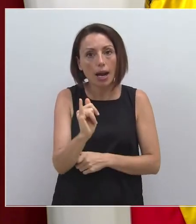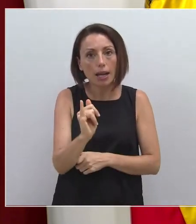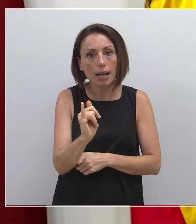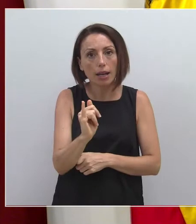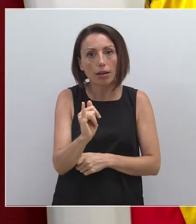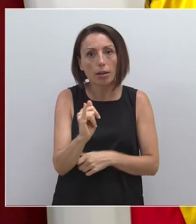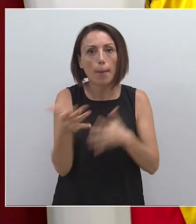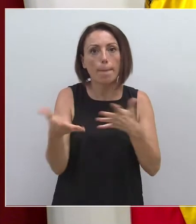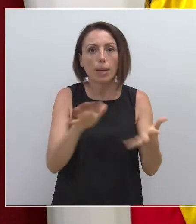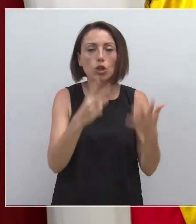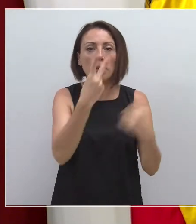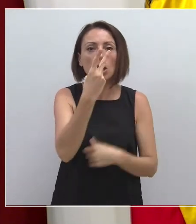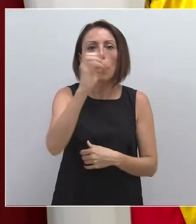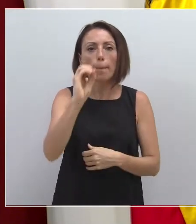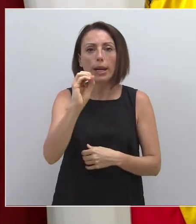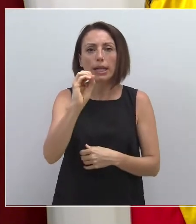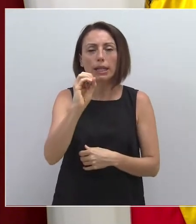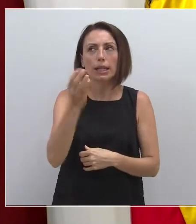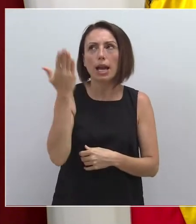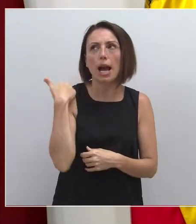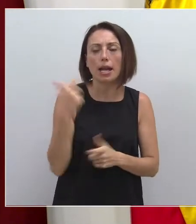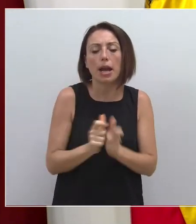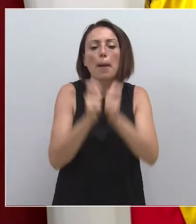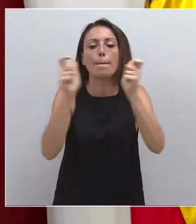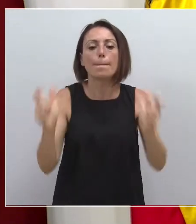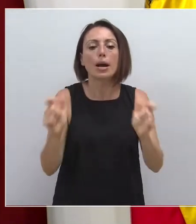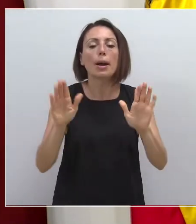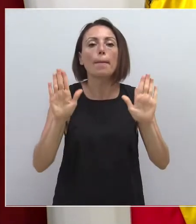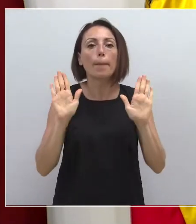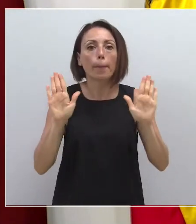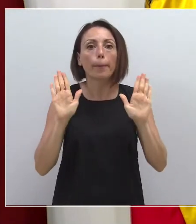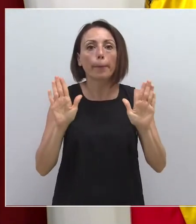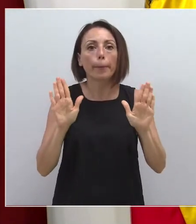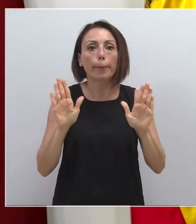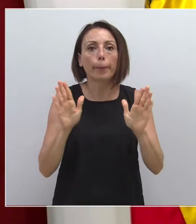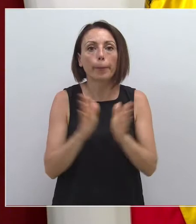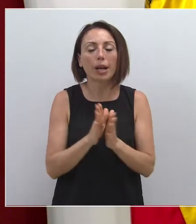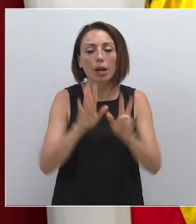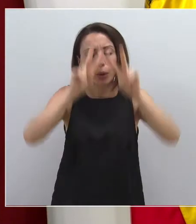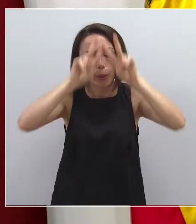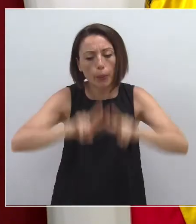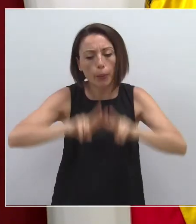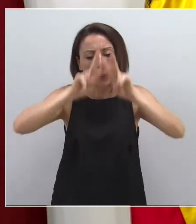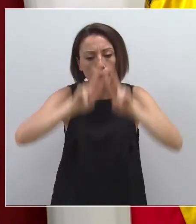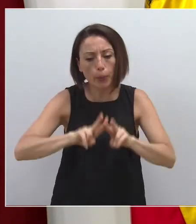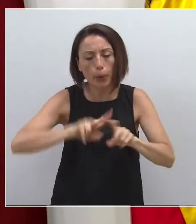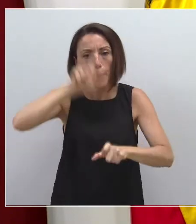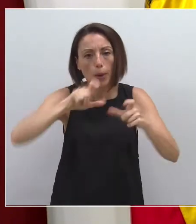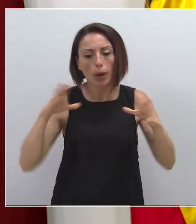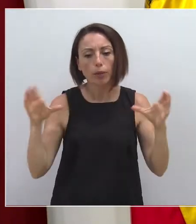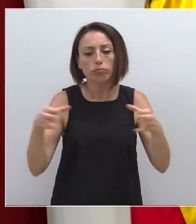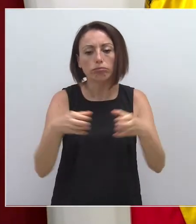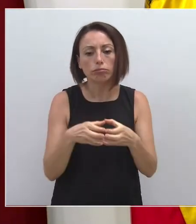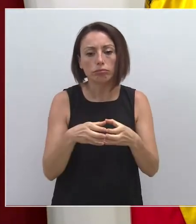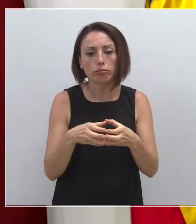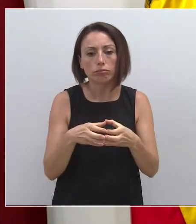cercano a 20 en el día de ayer. Pero todo esto hay que valorarlo en el conjunto de la población. Efectivamente,